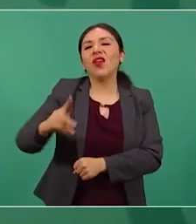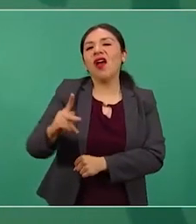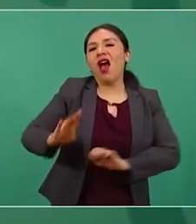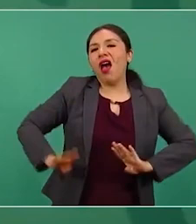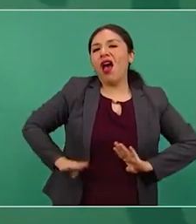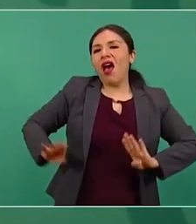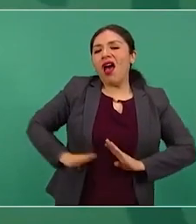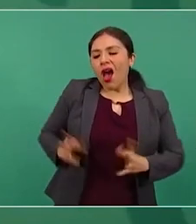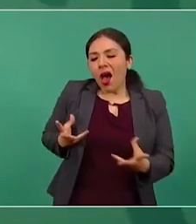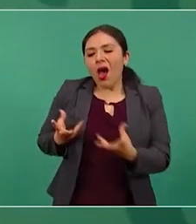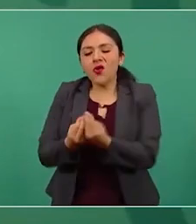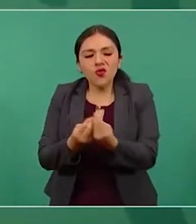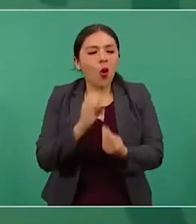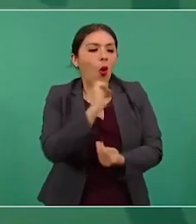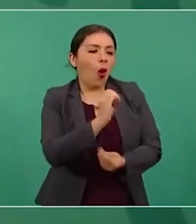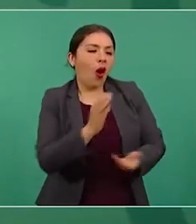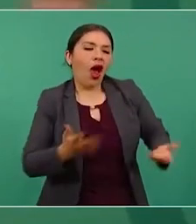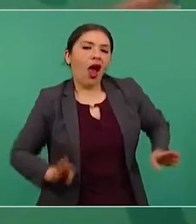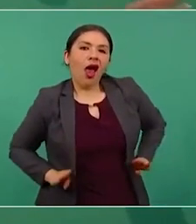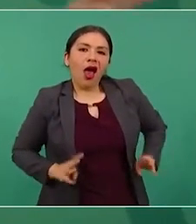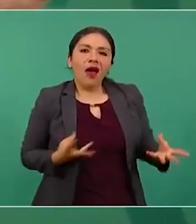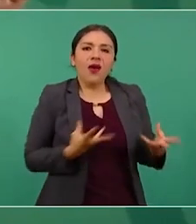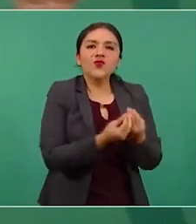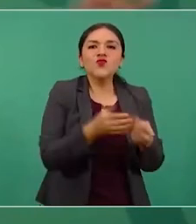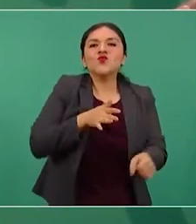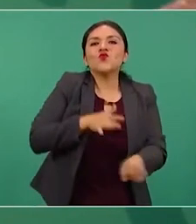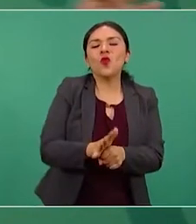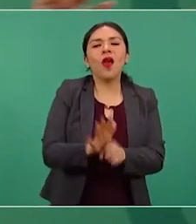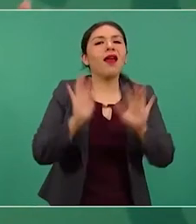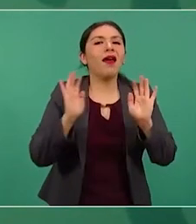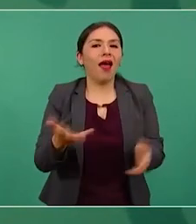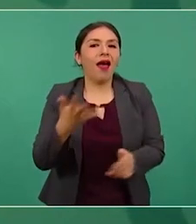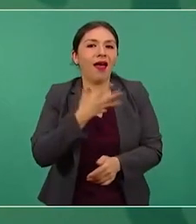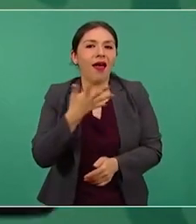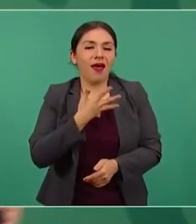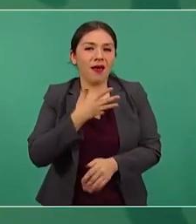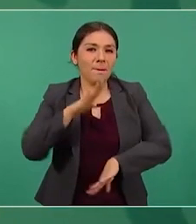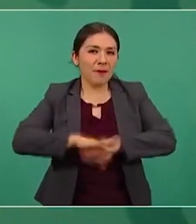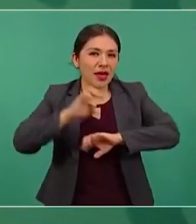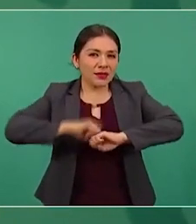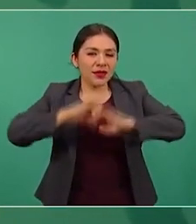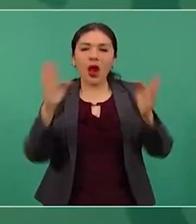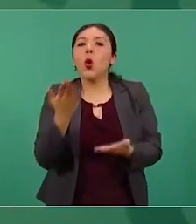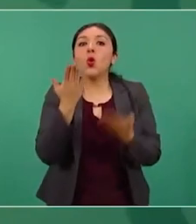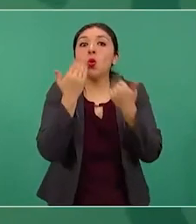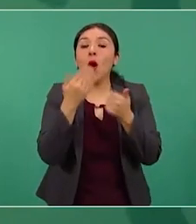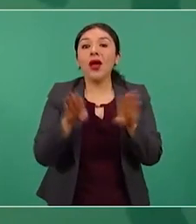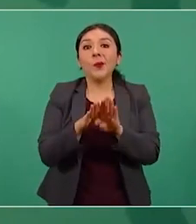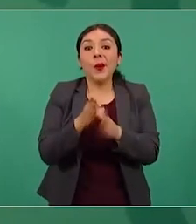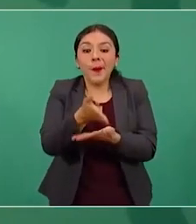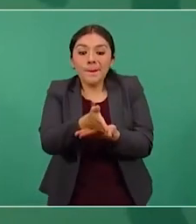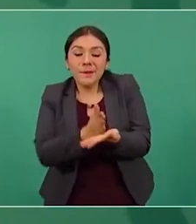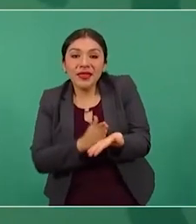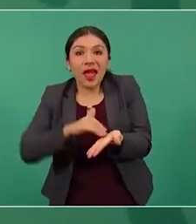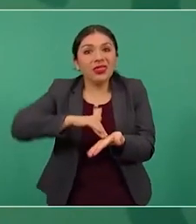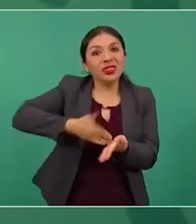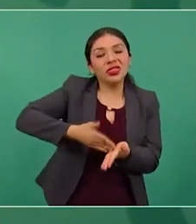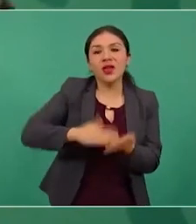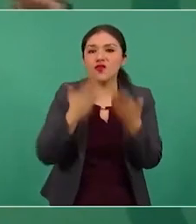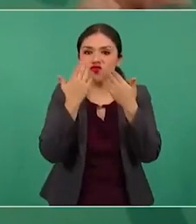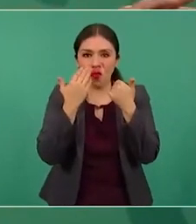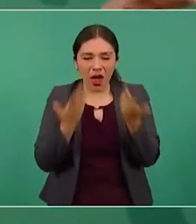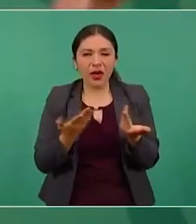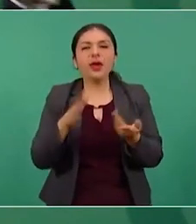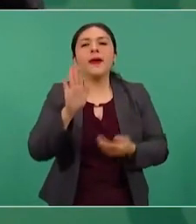ya no hay término medio. Me